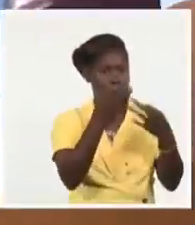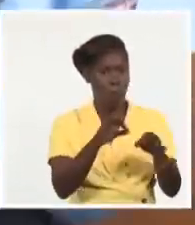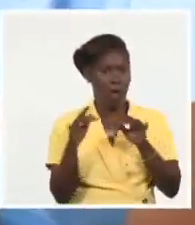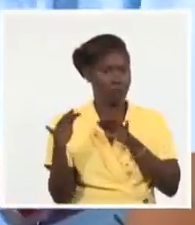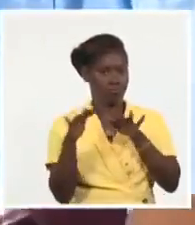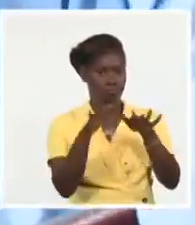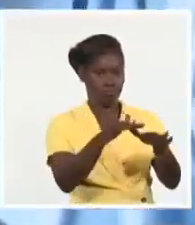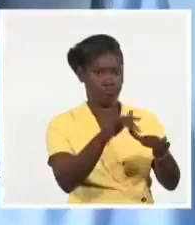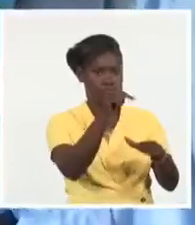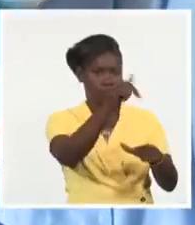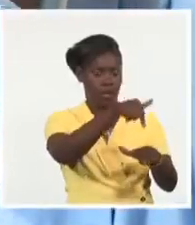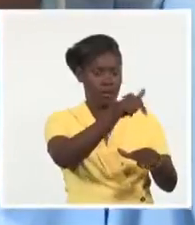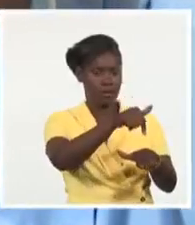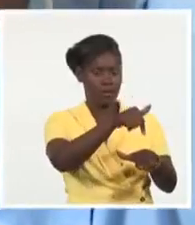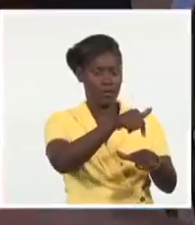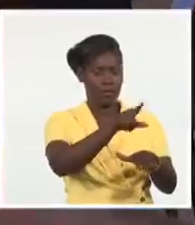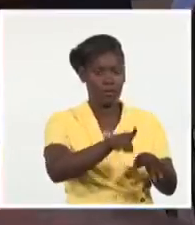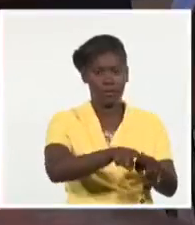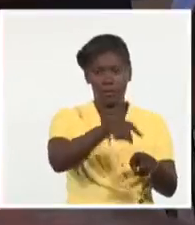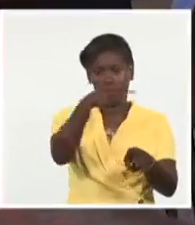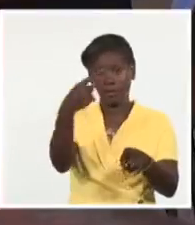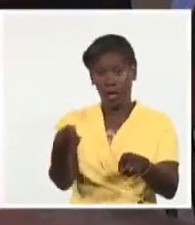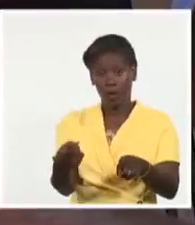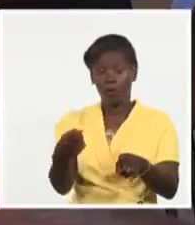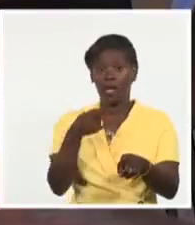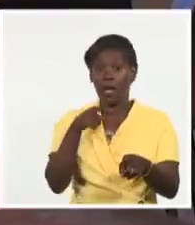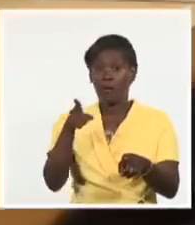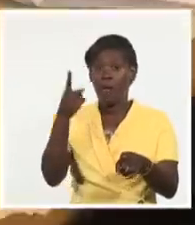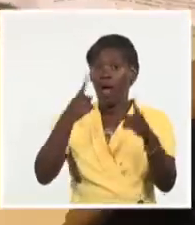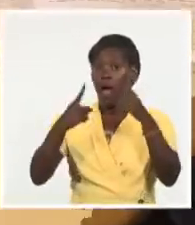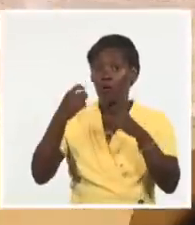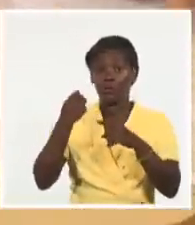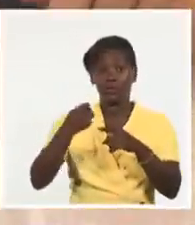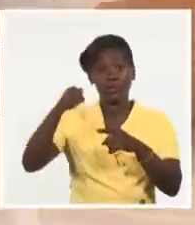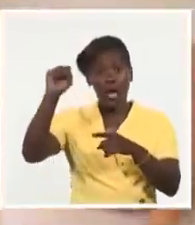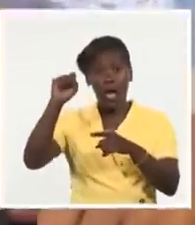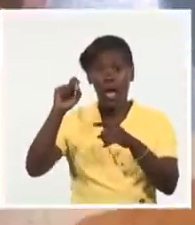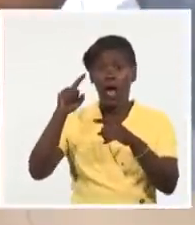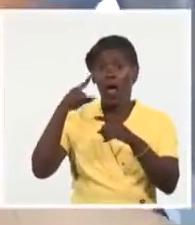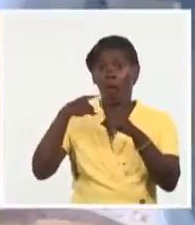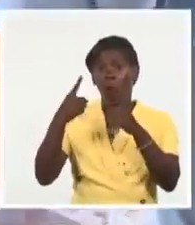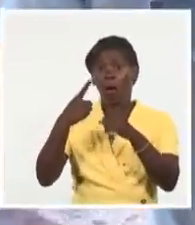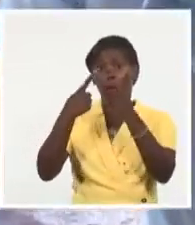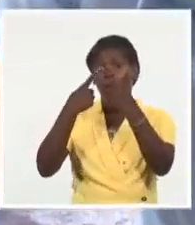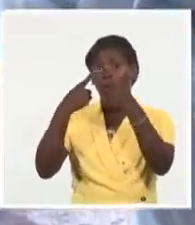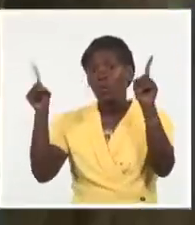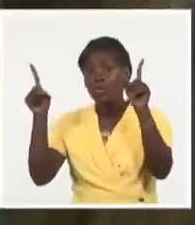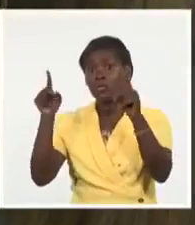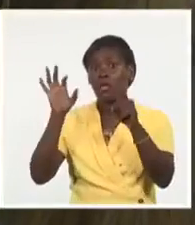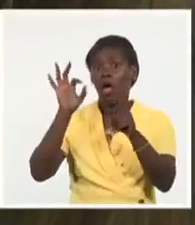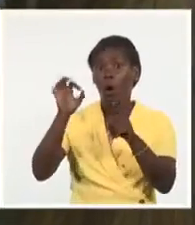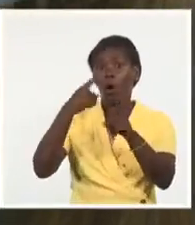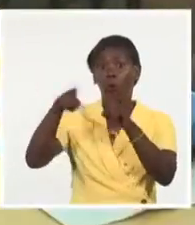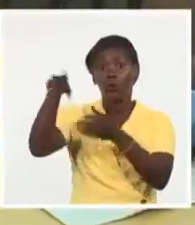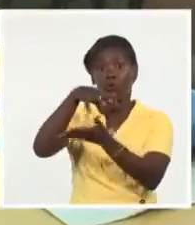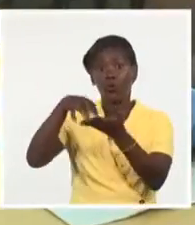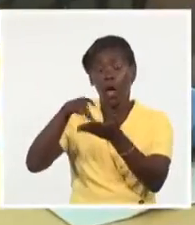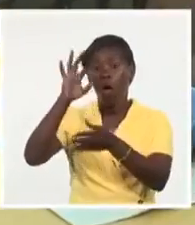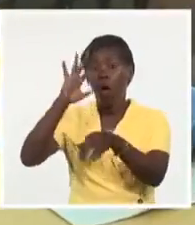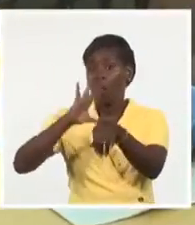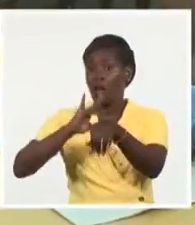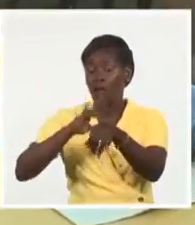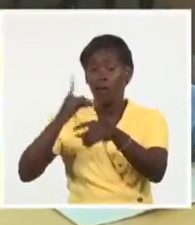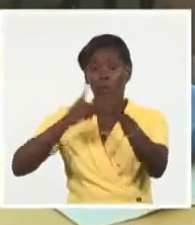especial será el 9, 11 y 13 de enero de 2023. Este año se ofertan para la educación superior más de